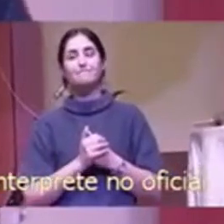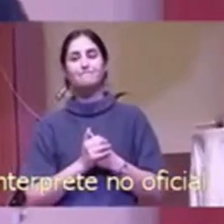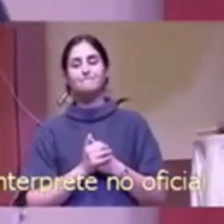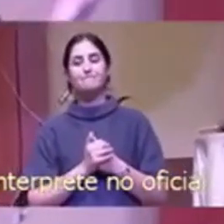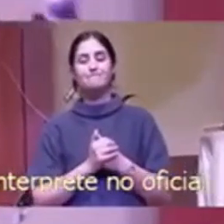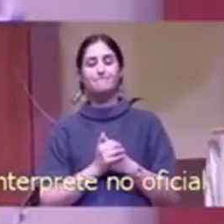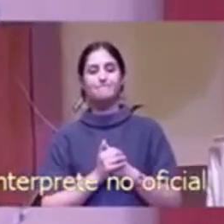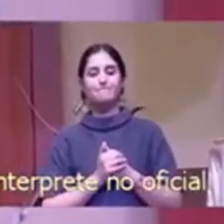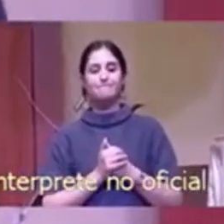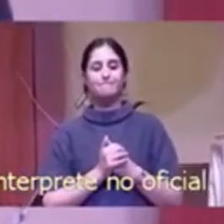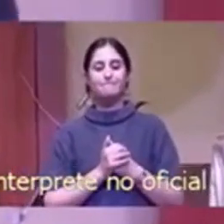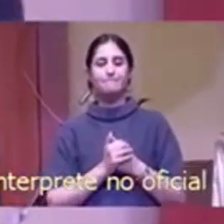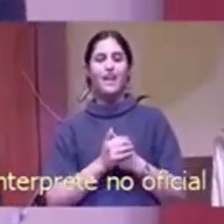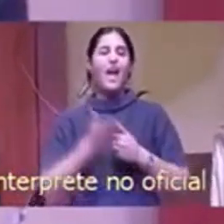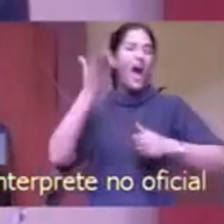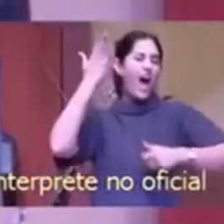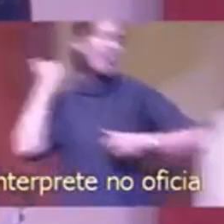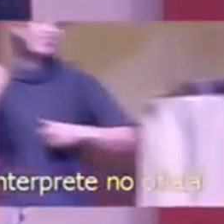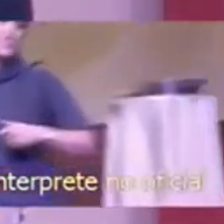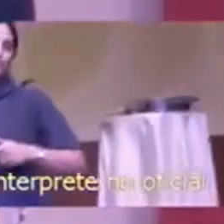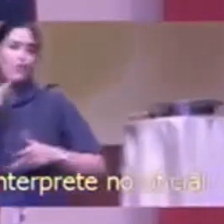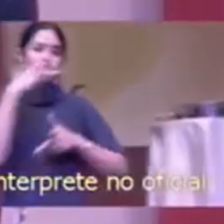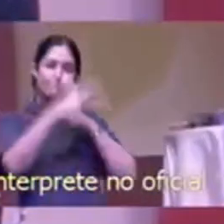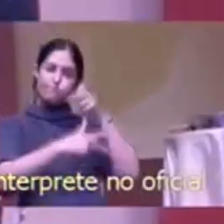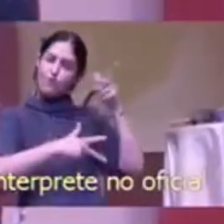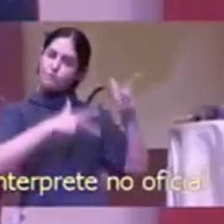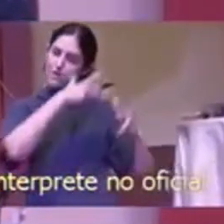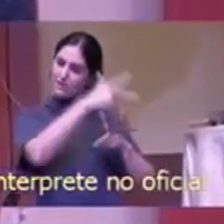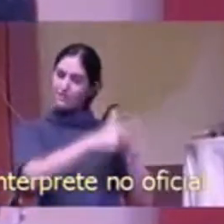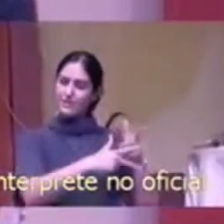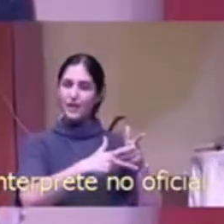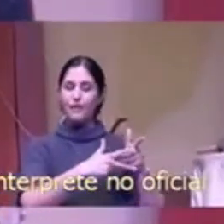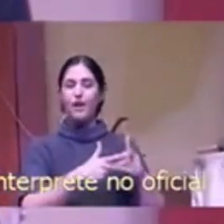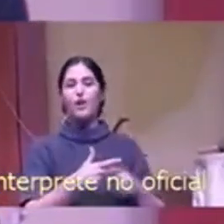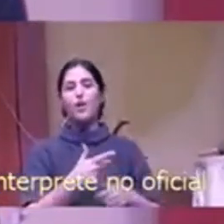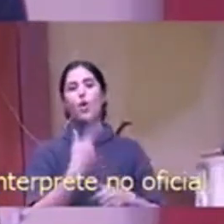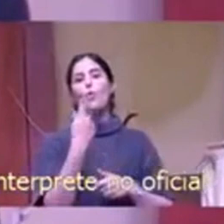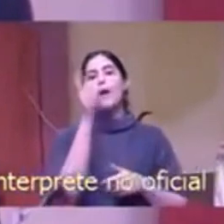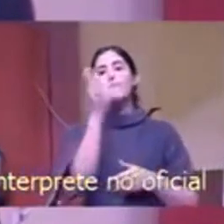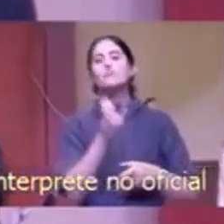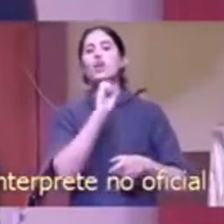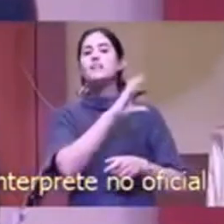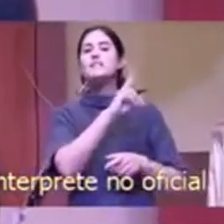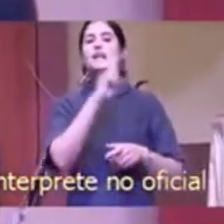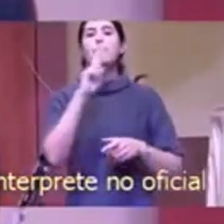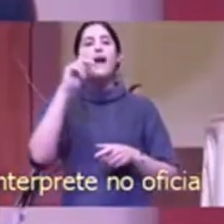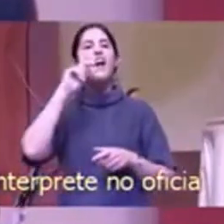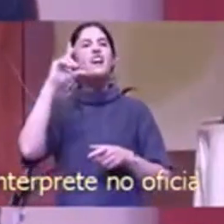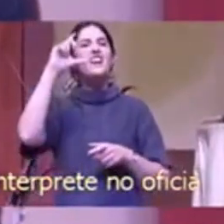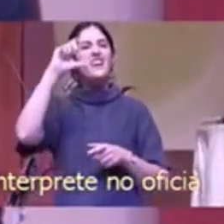Estuve bromeando con Richard antes que me está costando